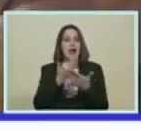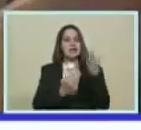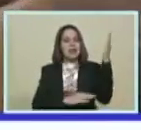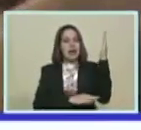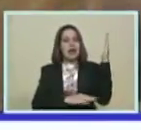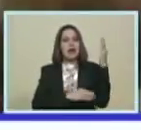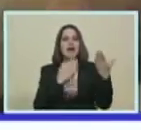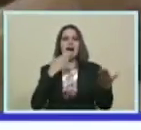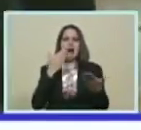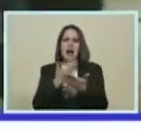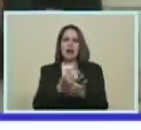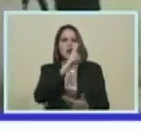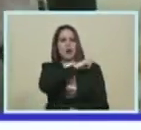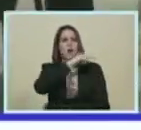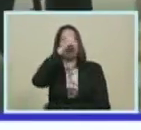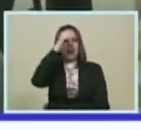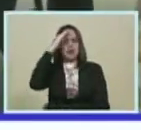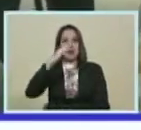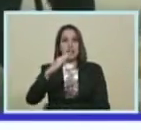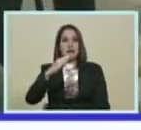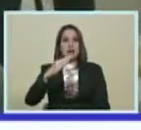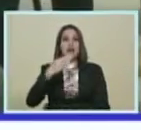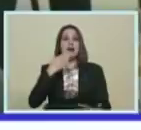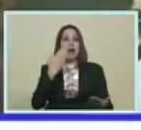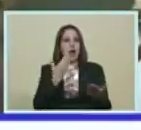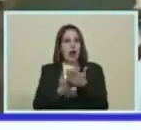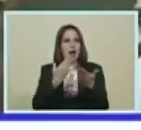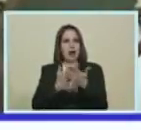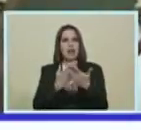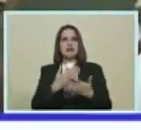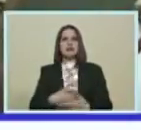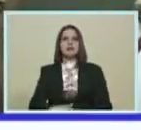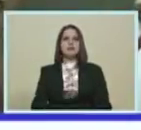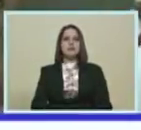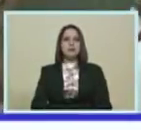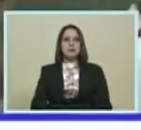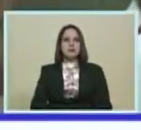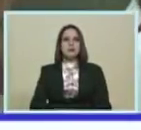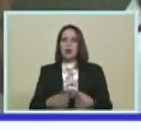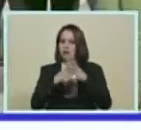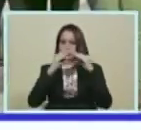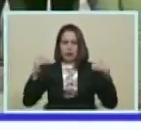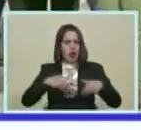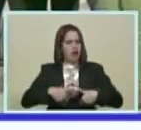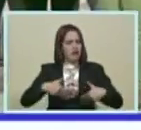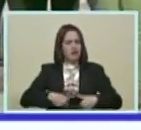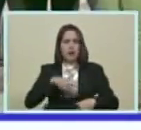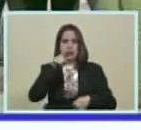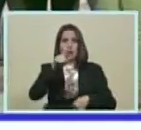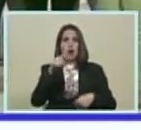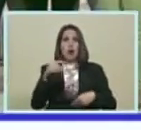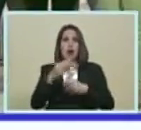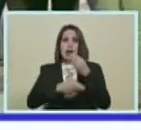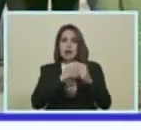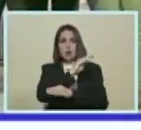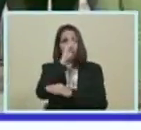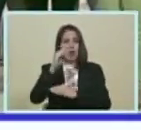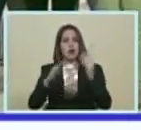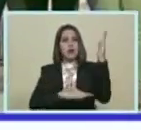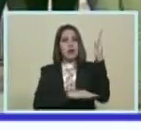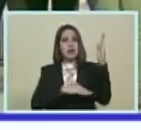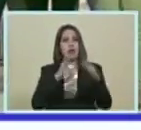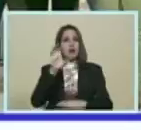Gracias Comandante Reyes Reyes Camarada Hermano Gracias Por todo el esfuerzo Que hace Protector del Estado Lara